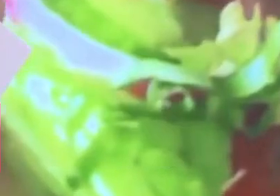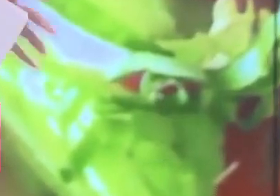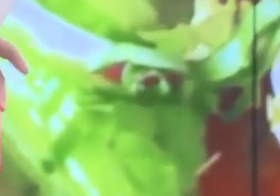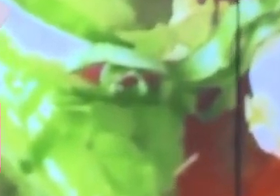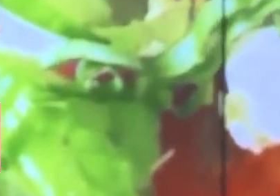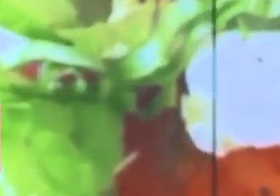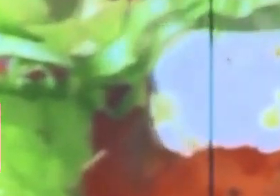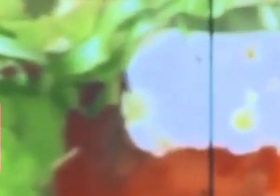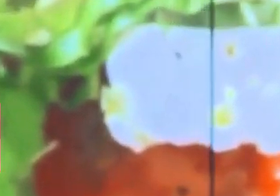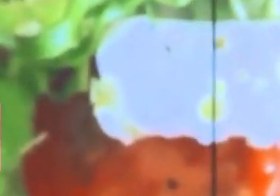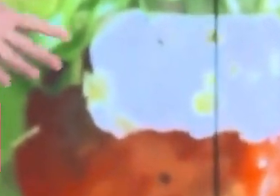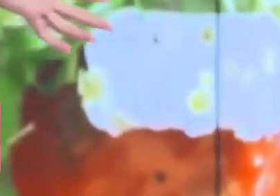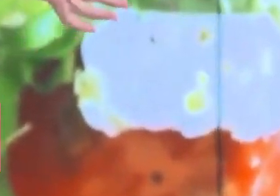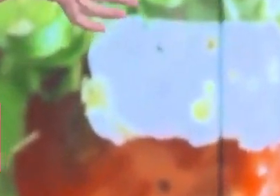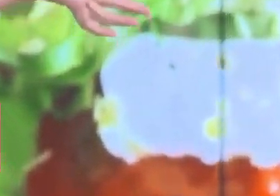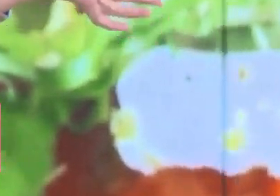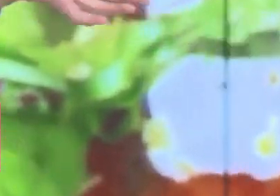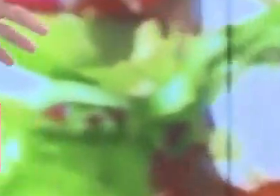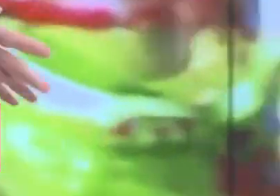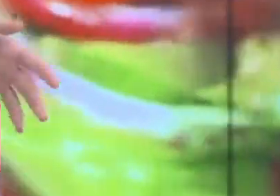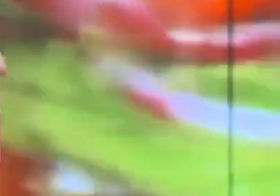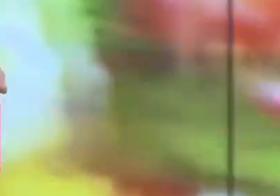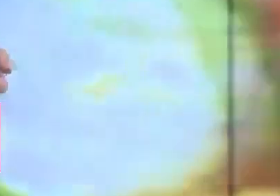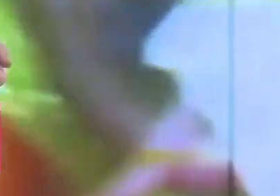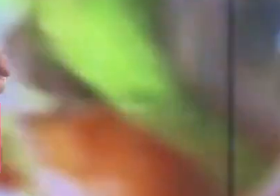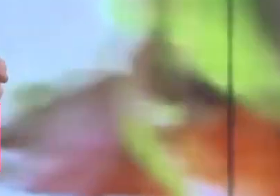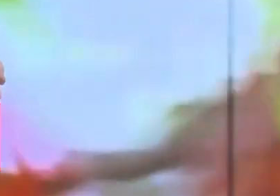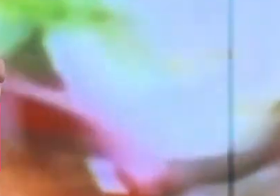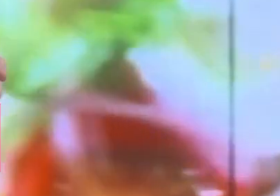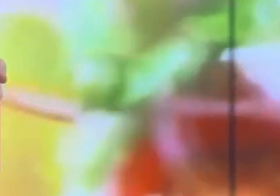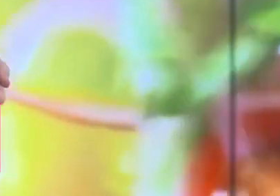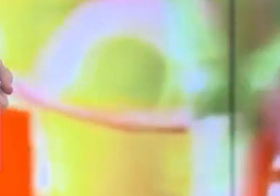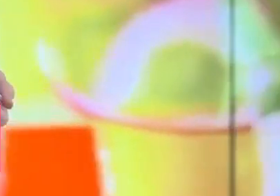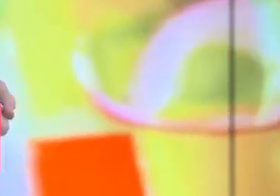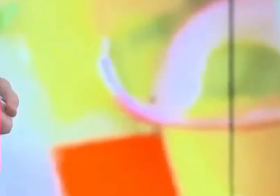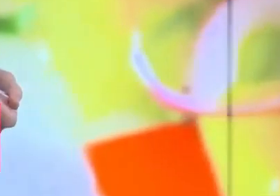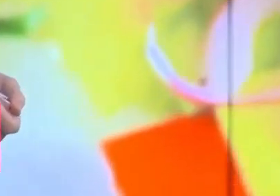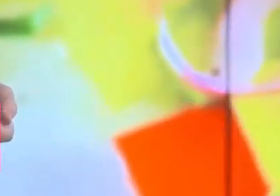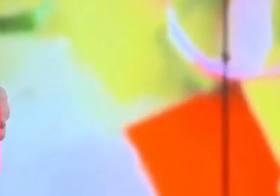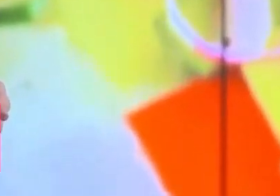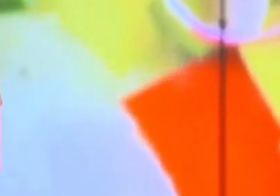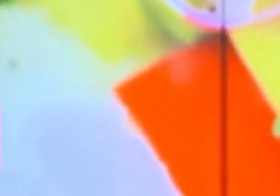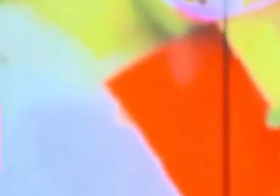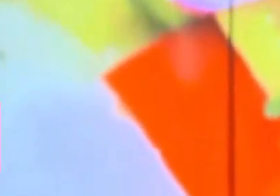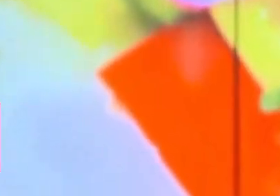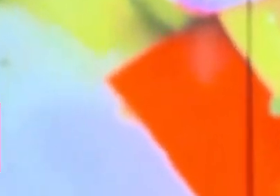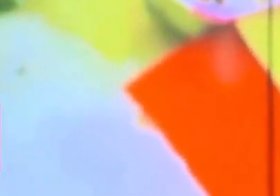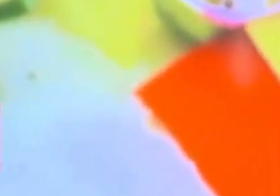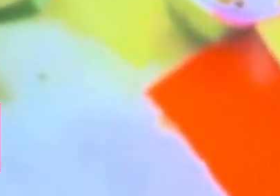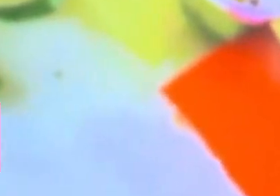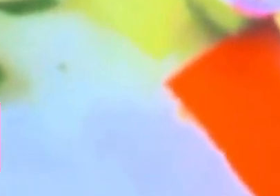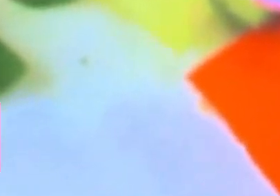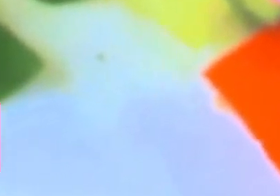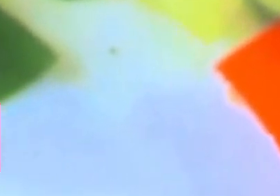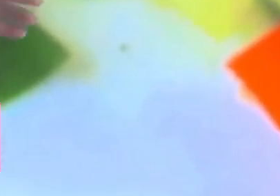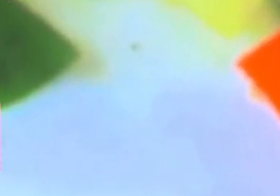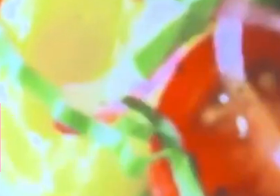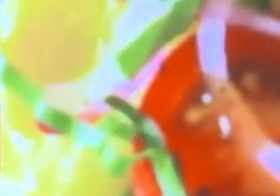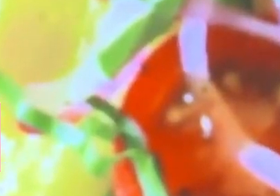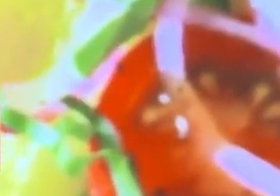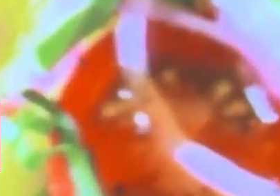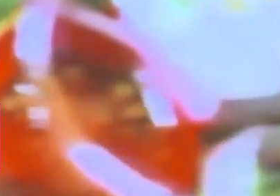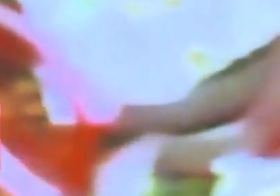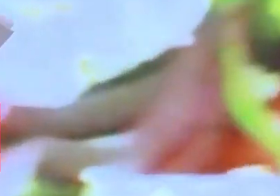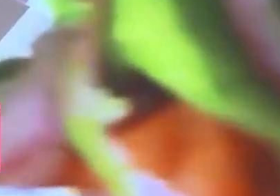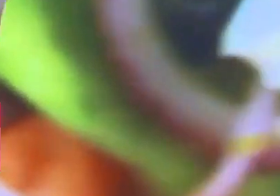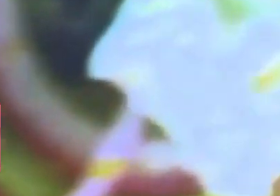Bien, hola de nuevo. Bueno, la tecnología está cambiando el mundo laboral a una velocidad de vértigo, una